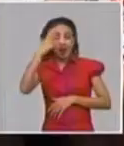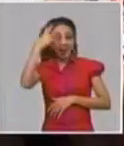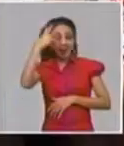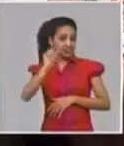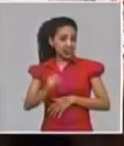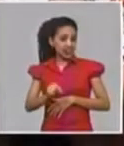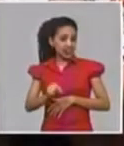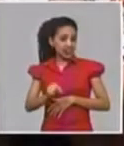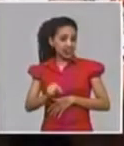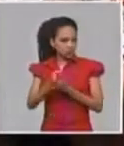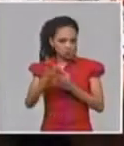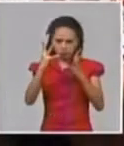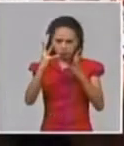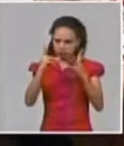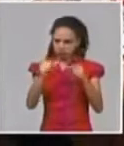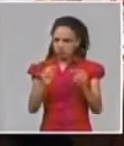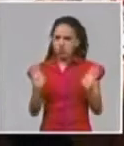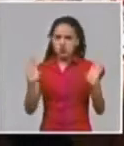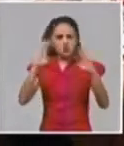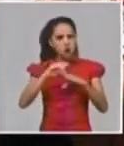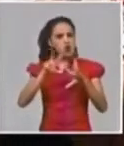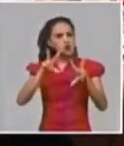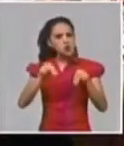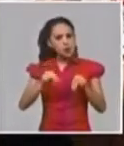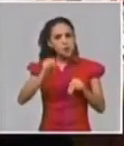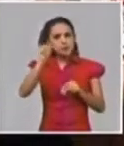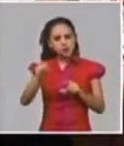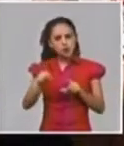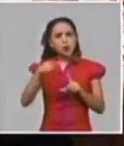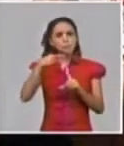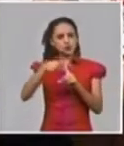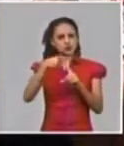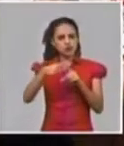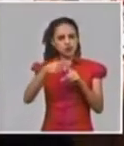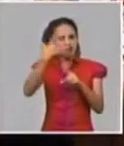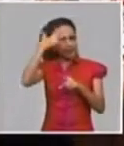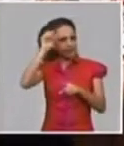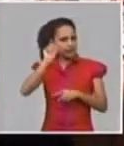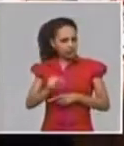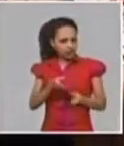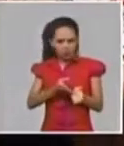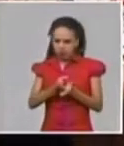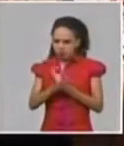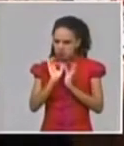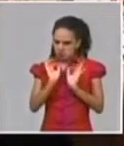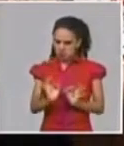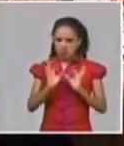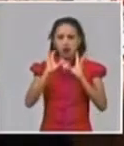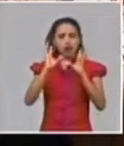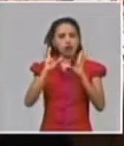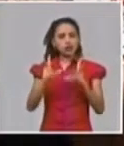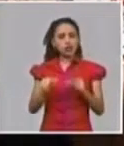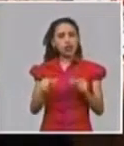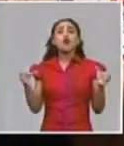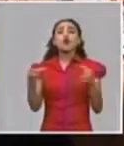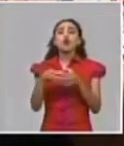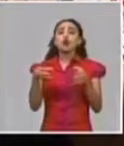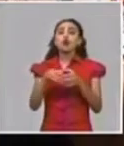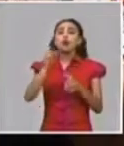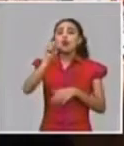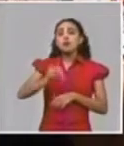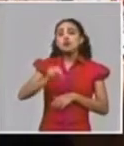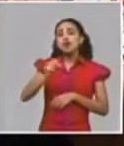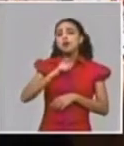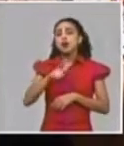se ha mantenido no hemos tenido nuevos casos confirmados extranjeros y nosotros tenemos un grupo de personas que son residentes